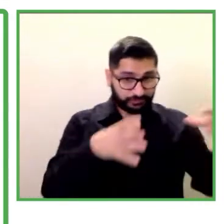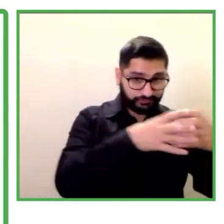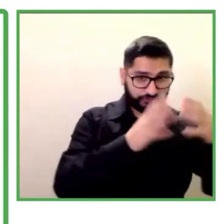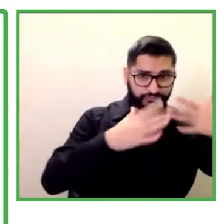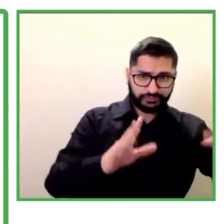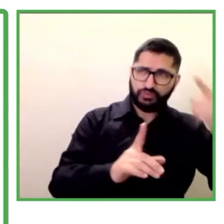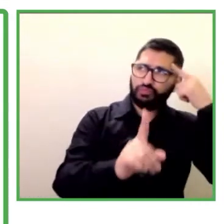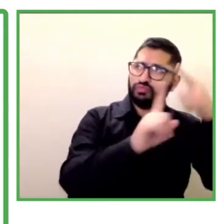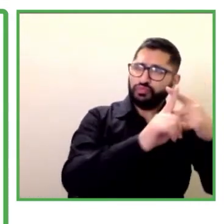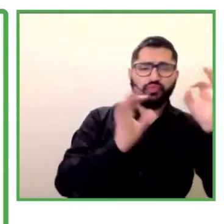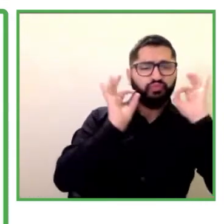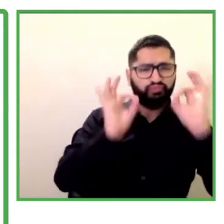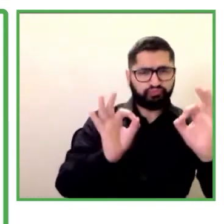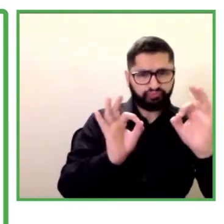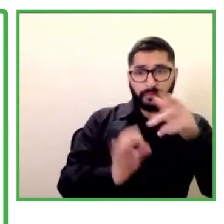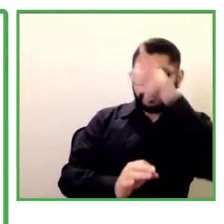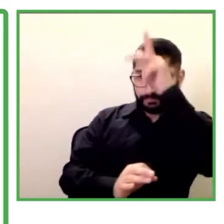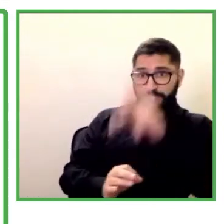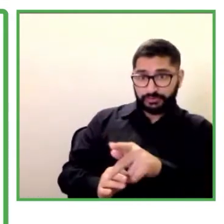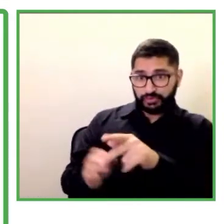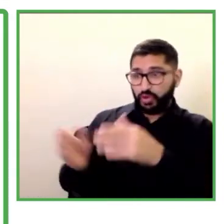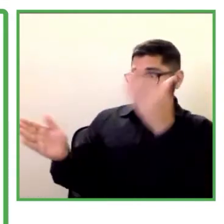de crear puestos específicos